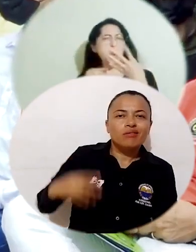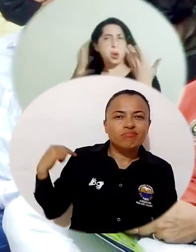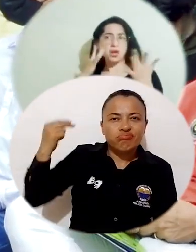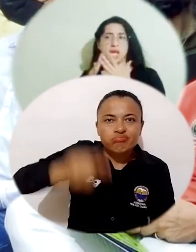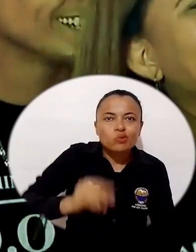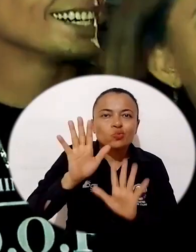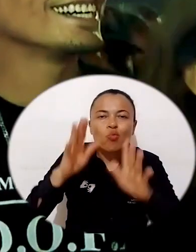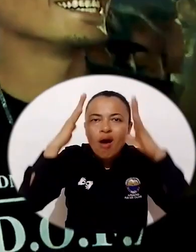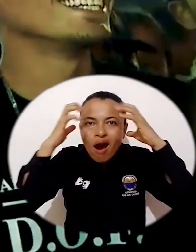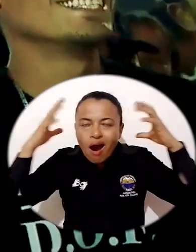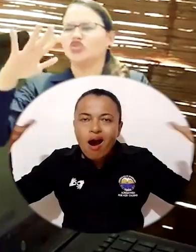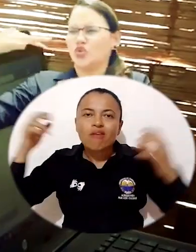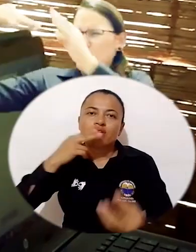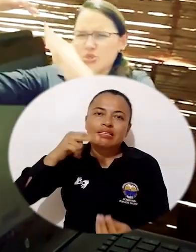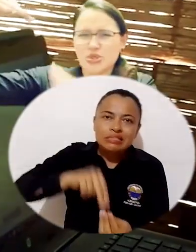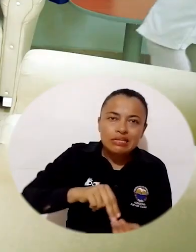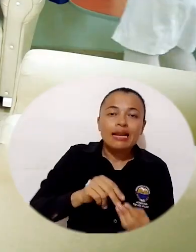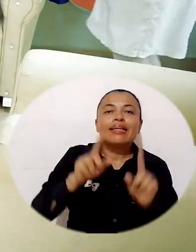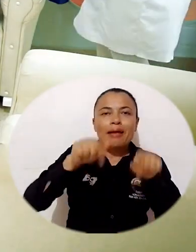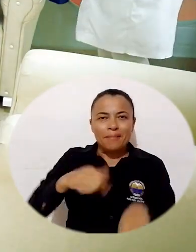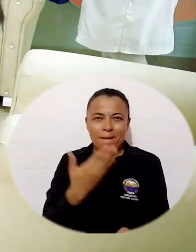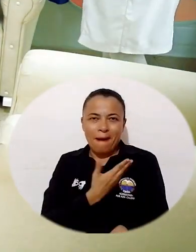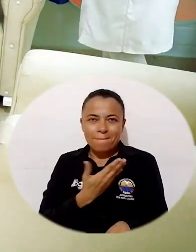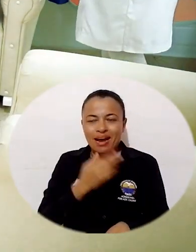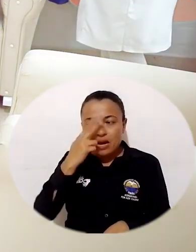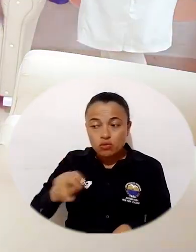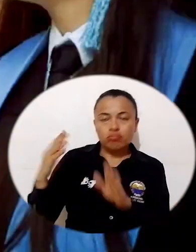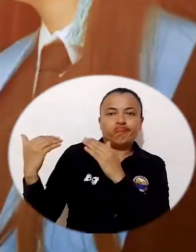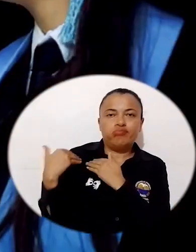excluidos como los afros, indígenas y madres cabeza de hogar.